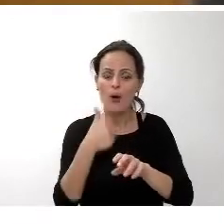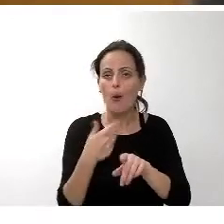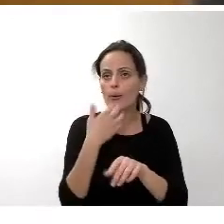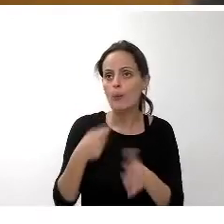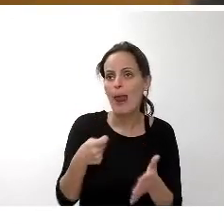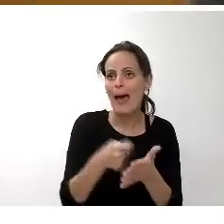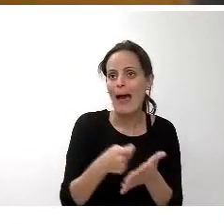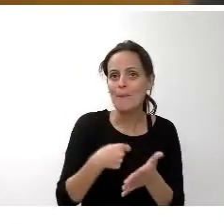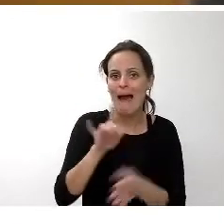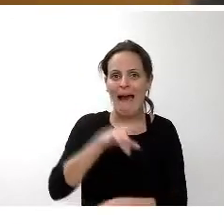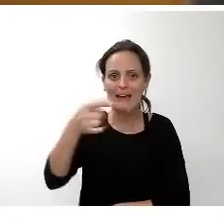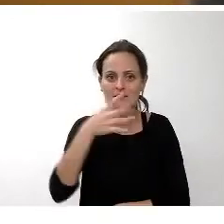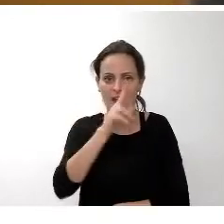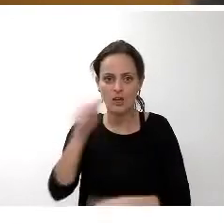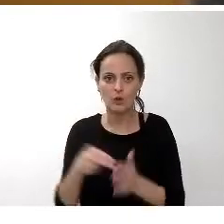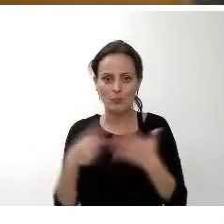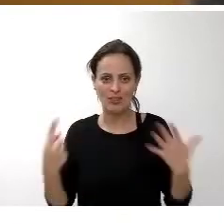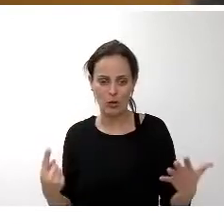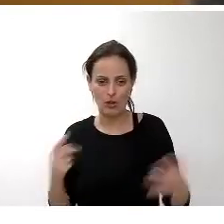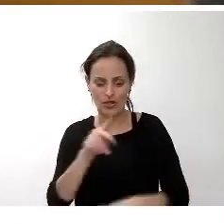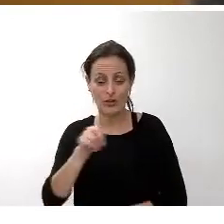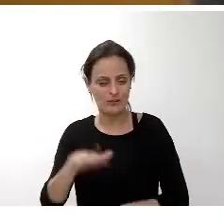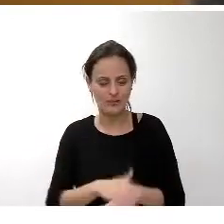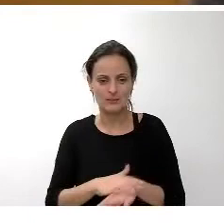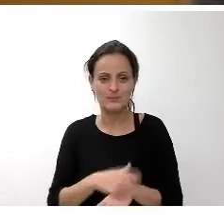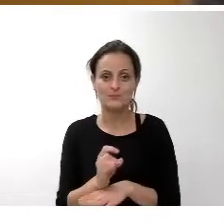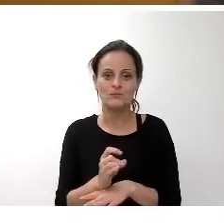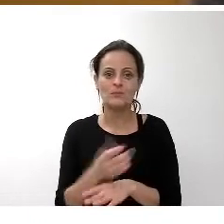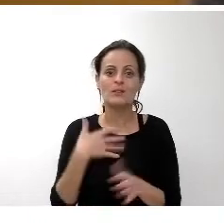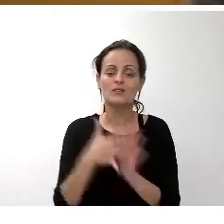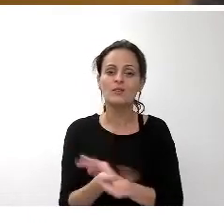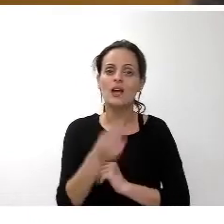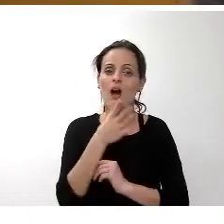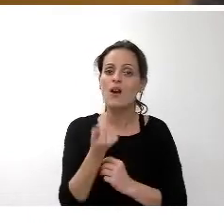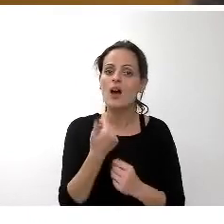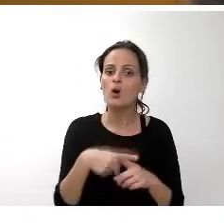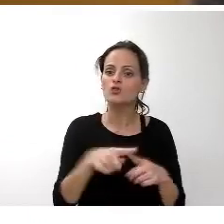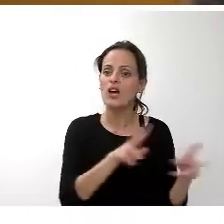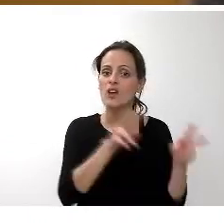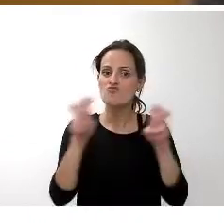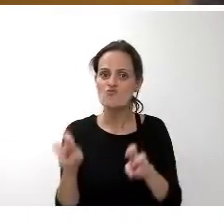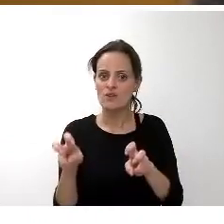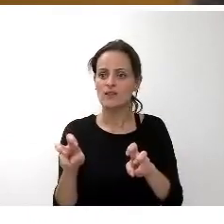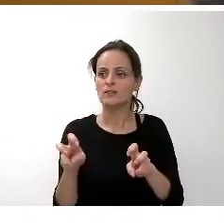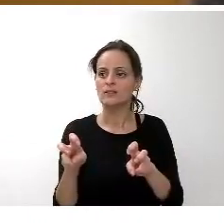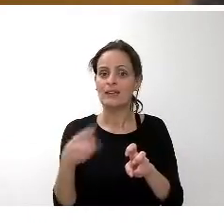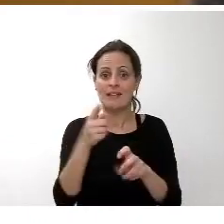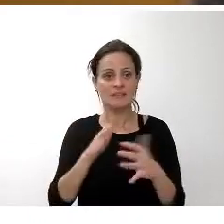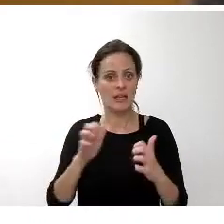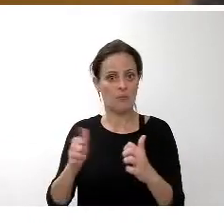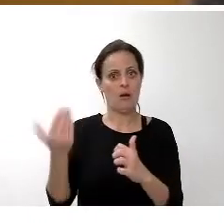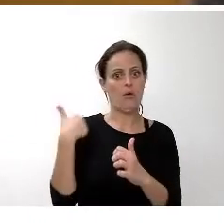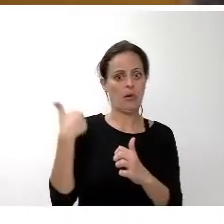2012 así como se incorpora y esto es novedoso toda la regulación que fue aprobada por este pleno respecto a